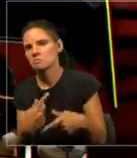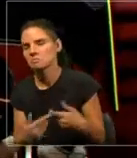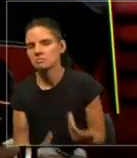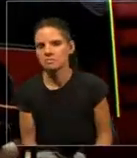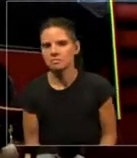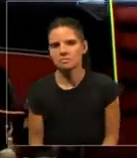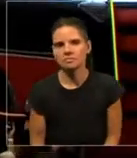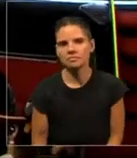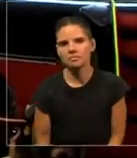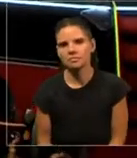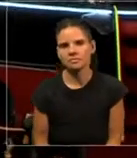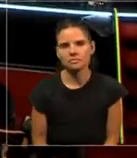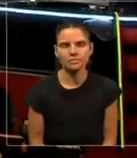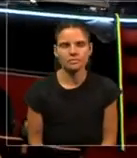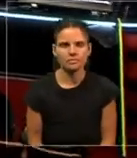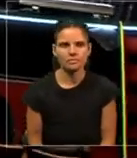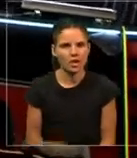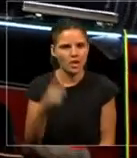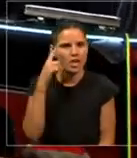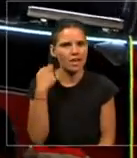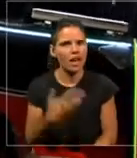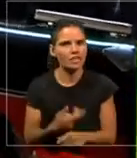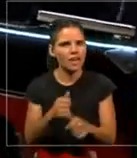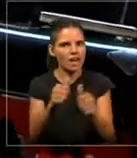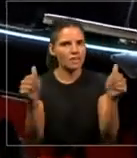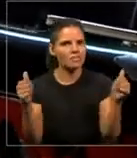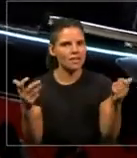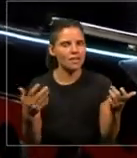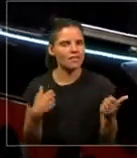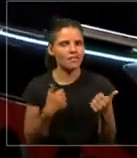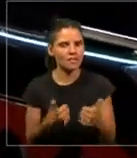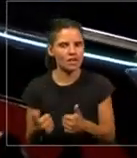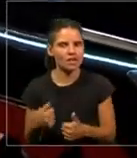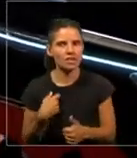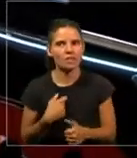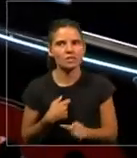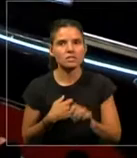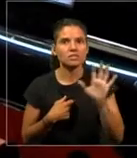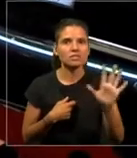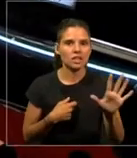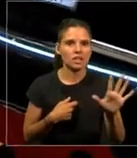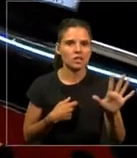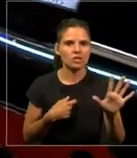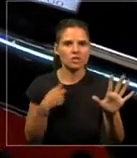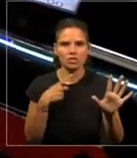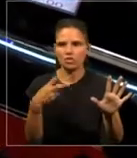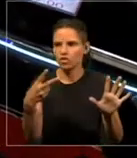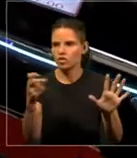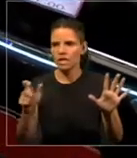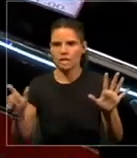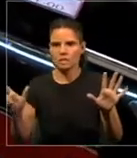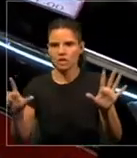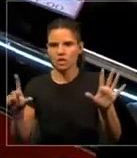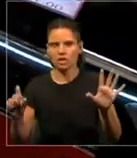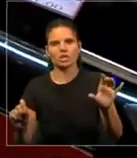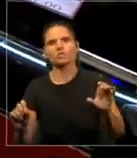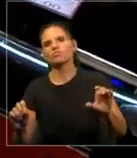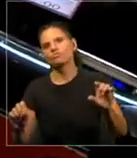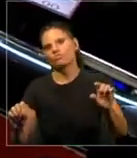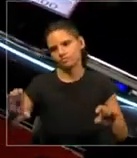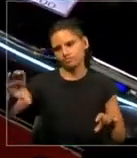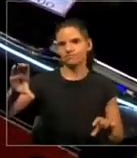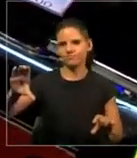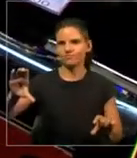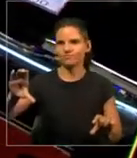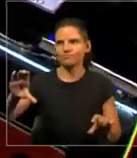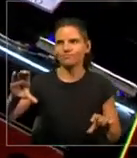buena campaña. Pero bueno, cinco sobre, no sé, 200 personas, o sea que nos preocupa un